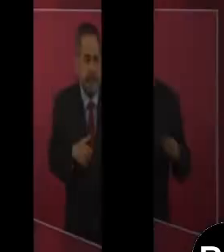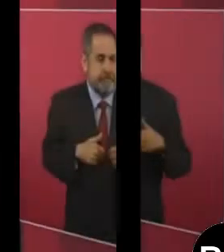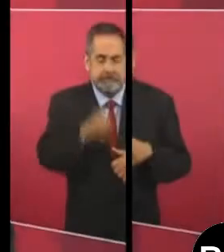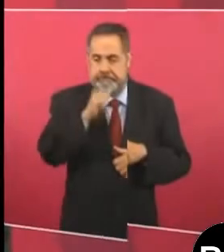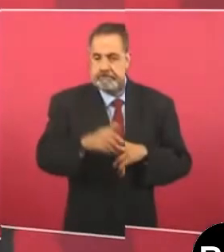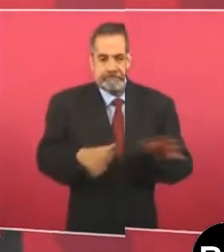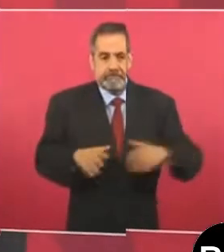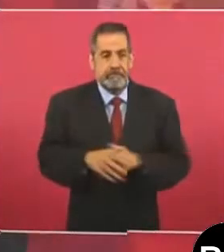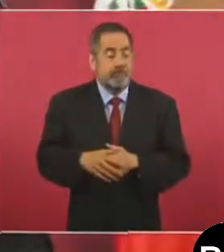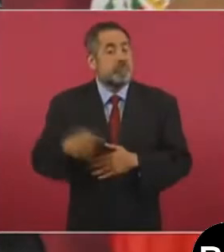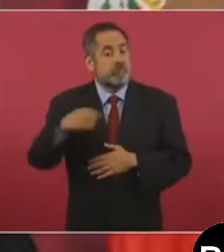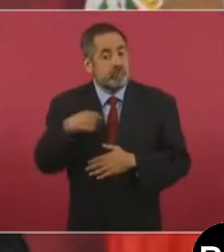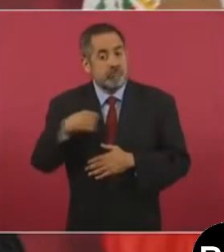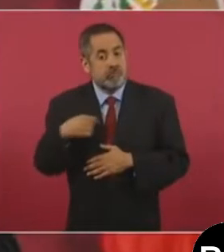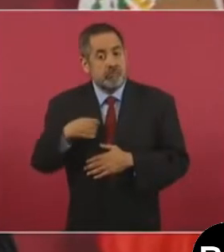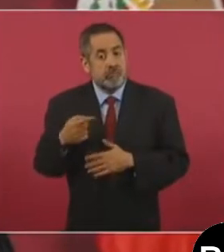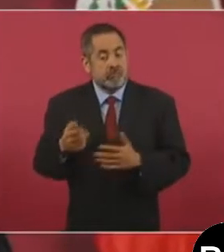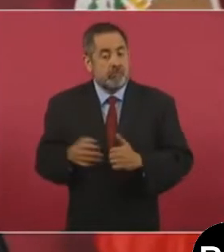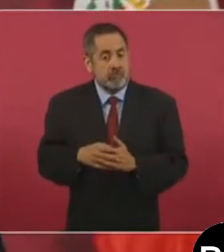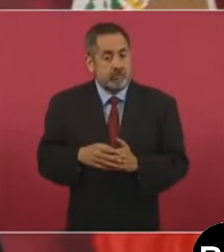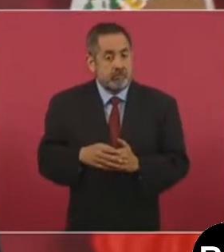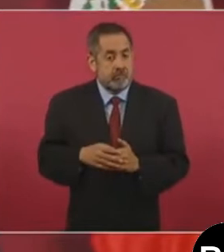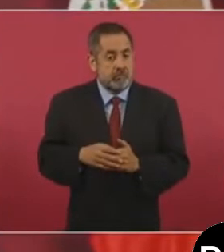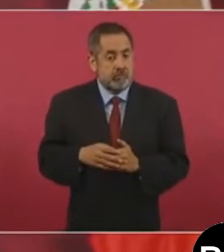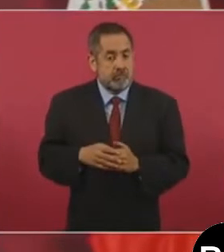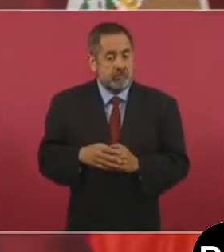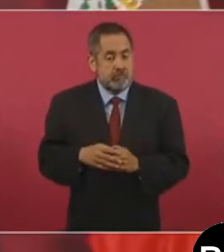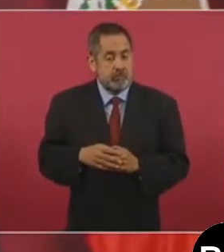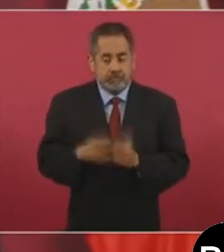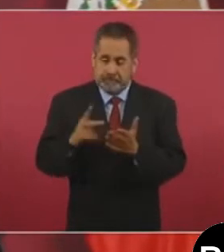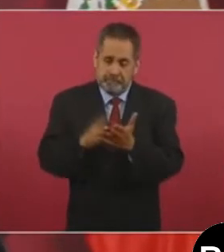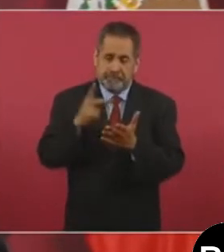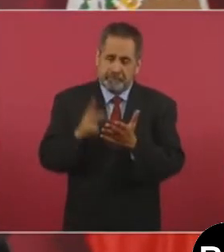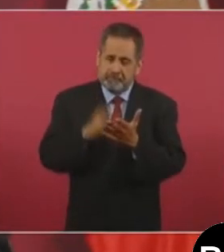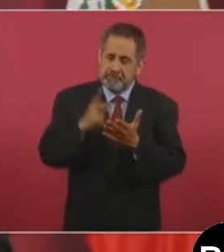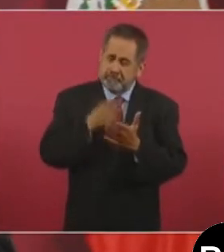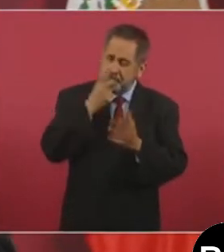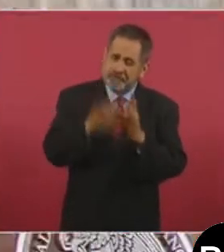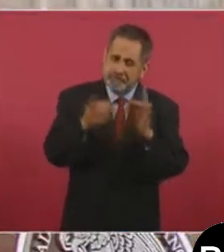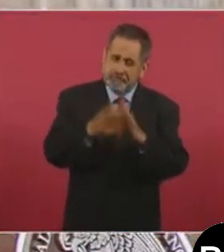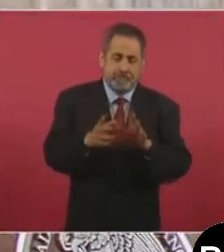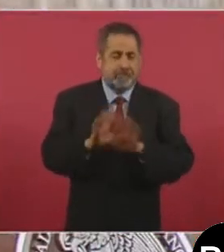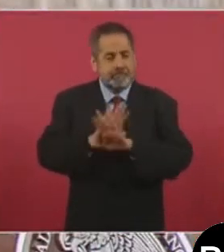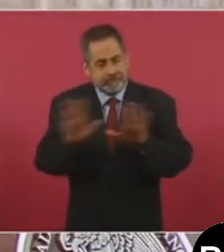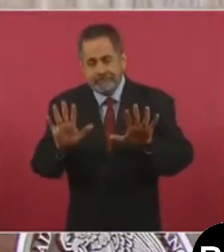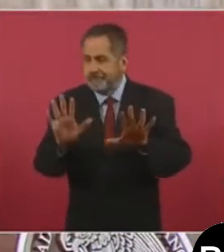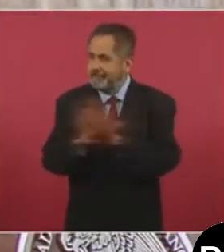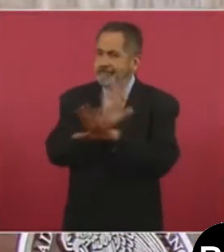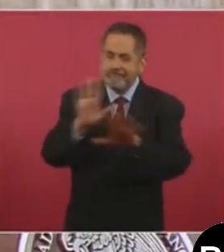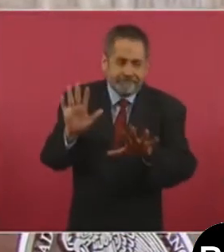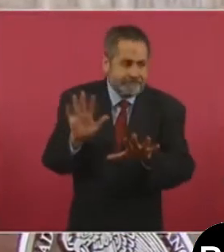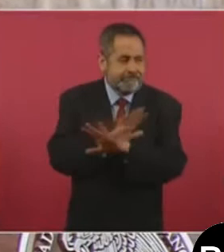Yo he estado insistiendo de que ya cambió la realidad